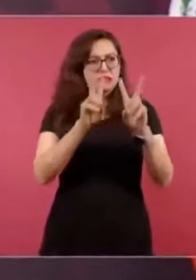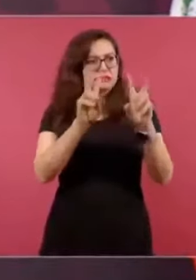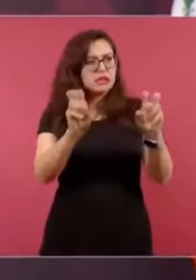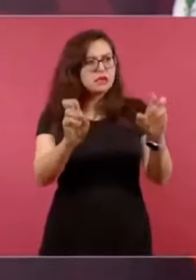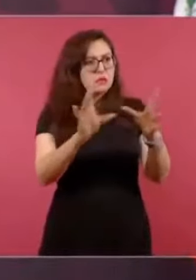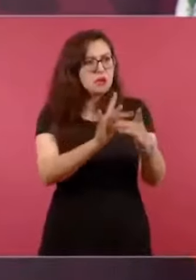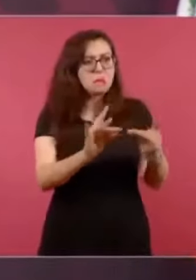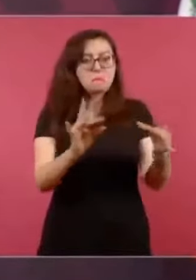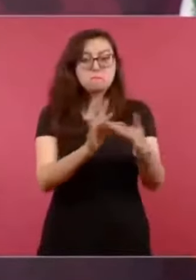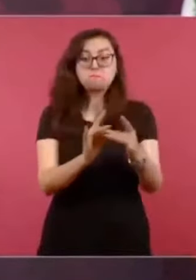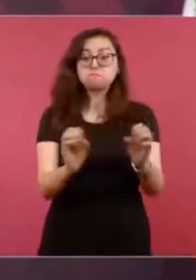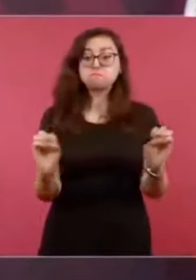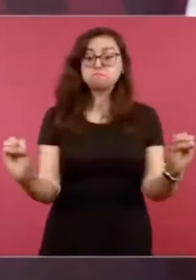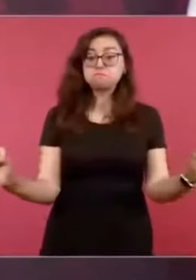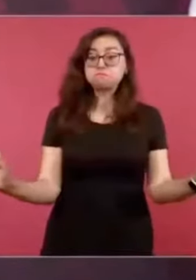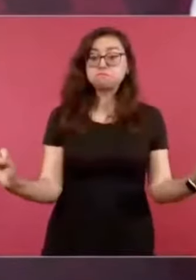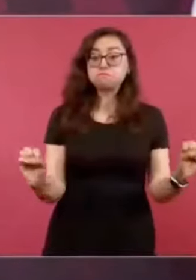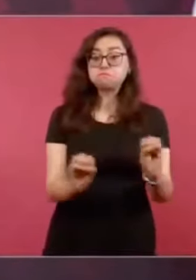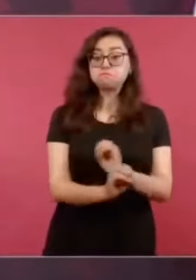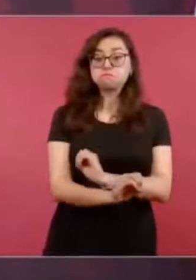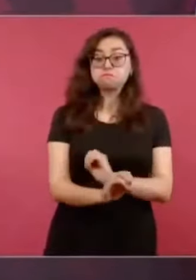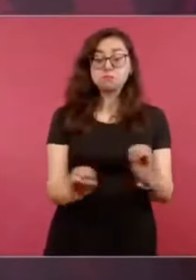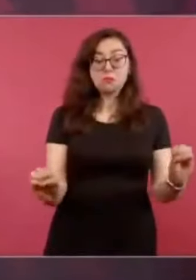Menos latinos.